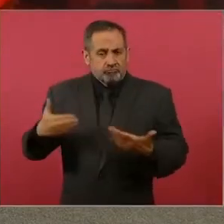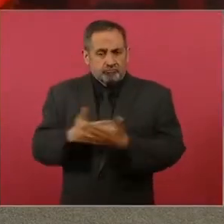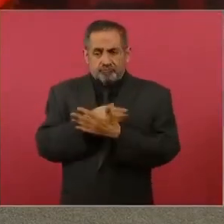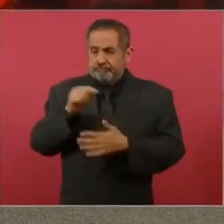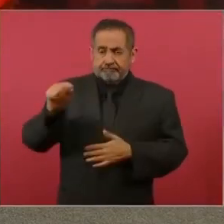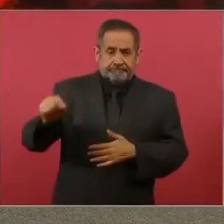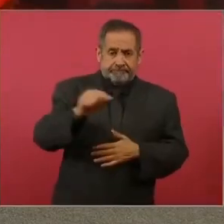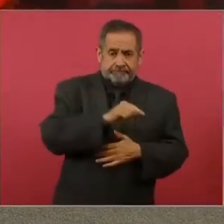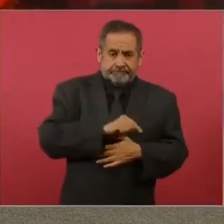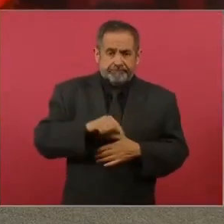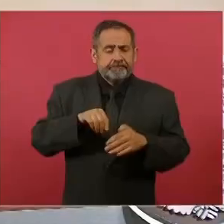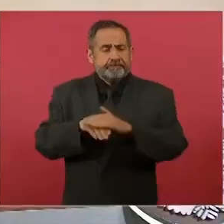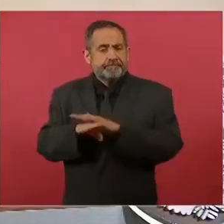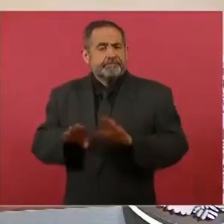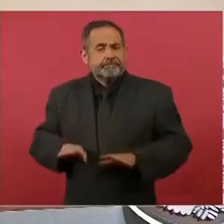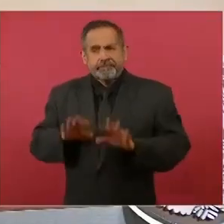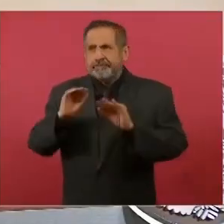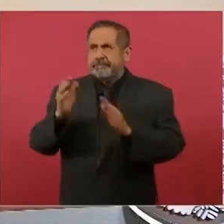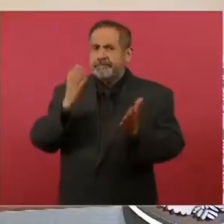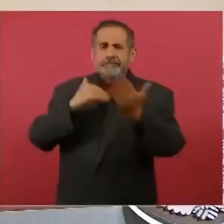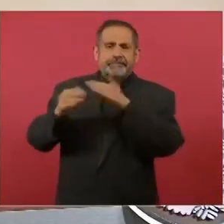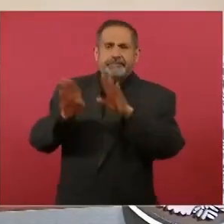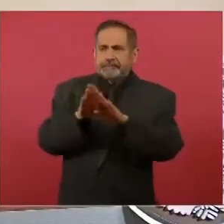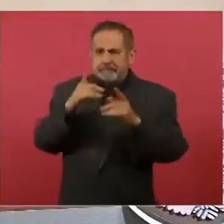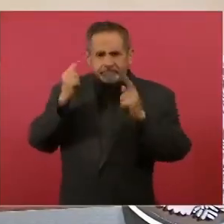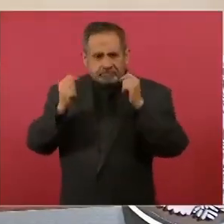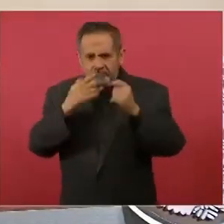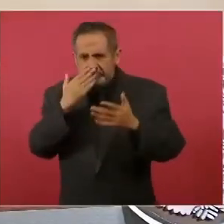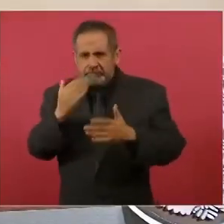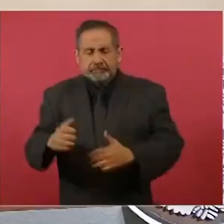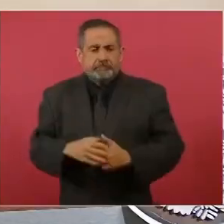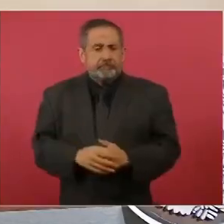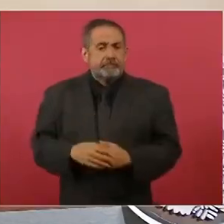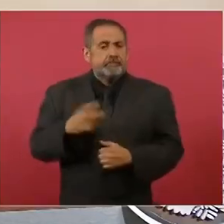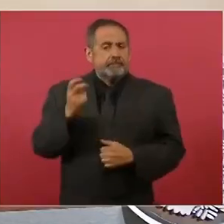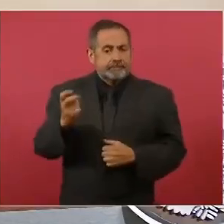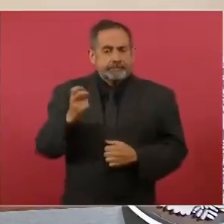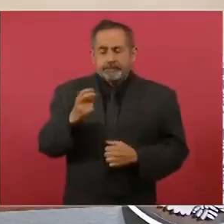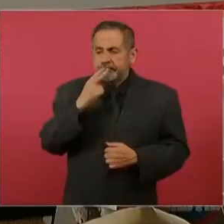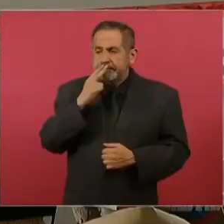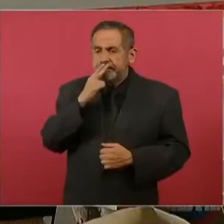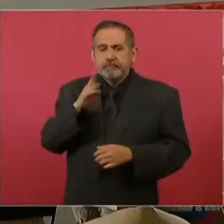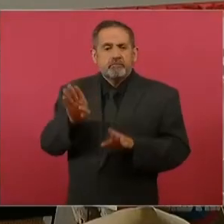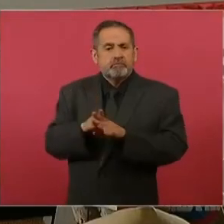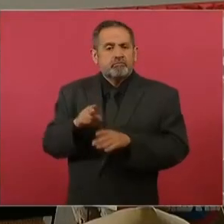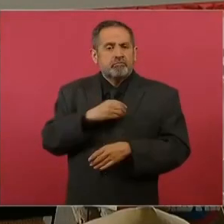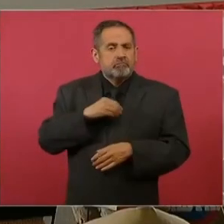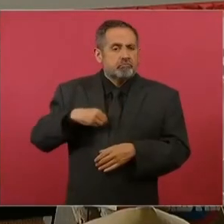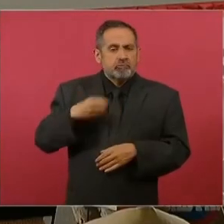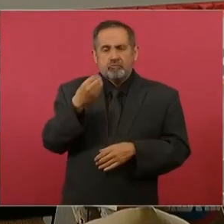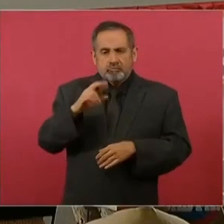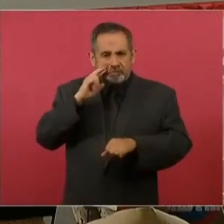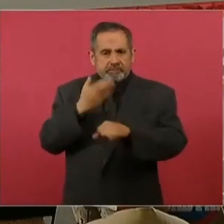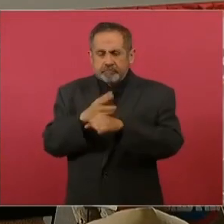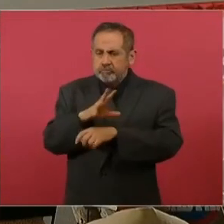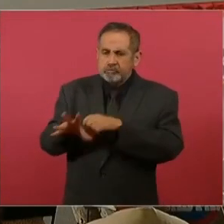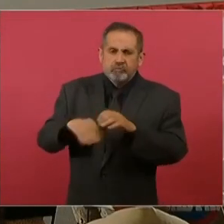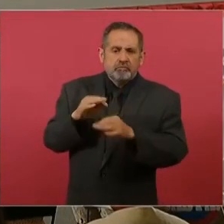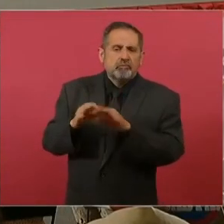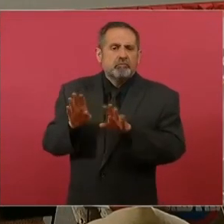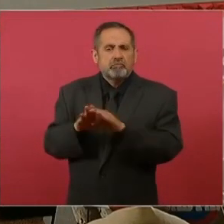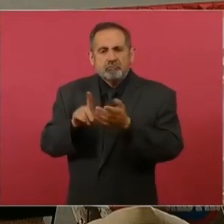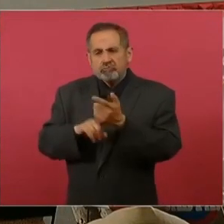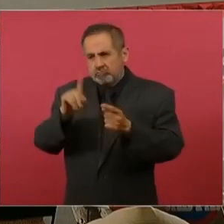tengan acceso al beneficio del éxito turístico. Y en ese contexto asumimos la obligación de recuperar el papel del Estado como